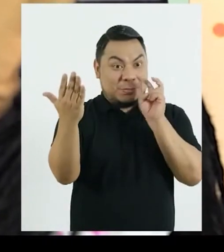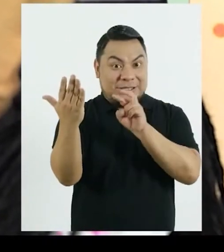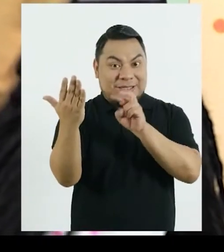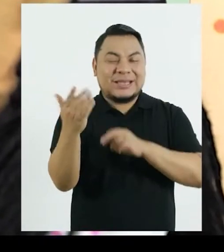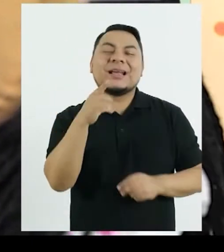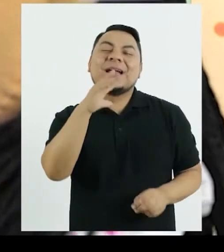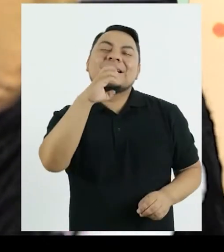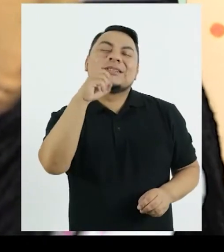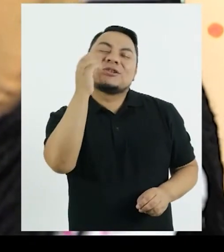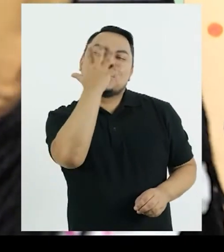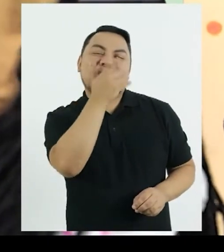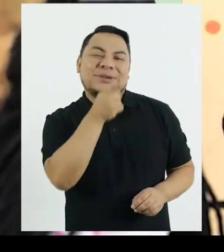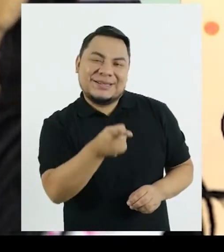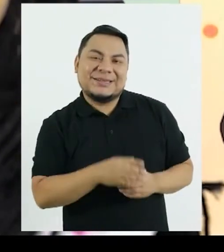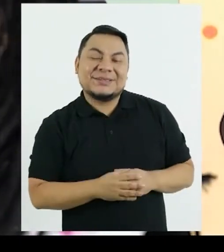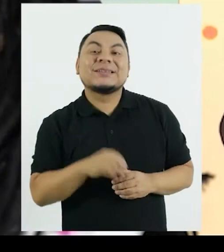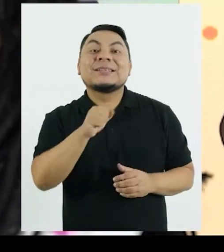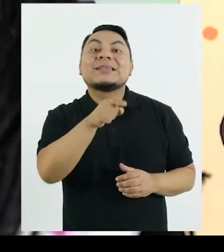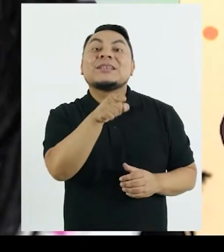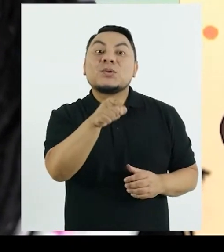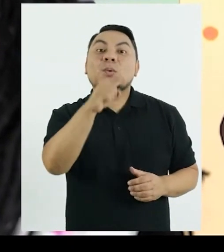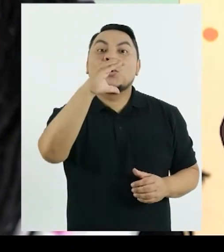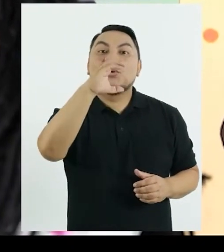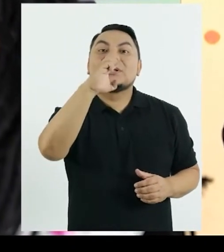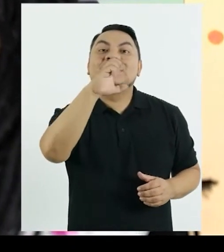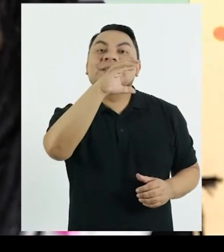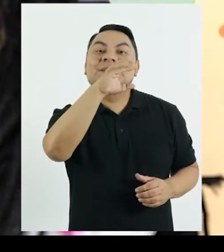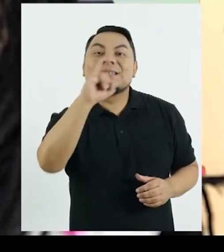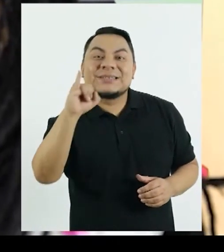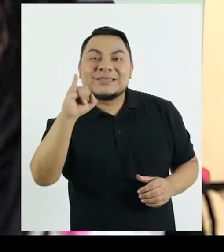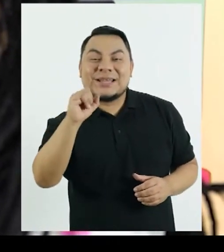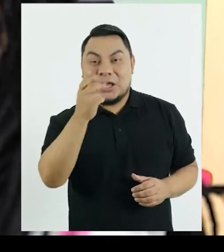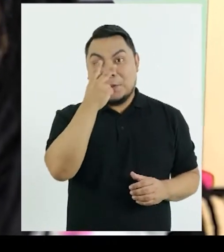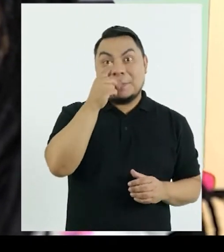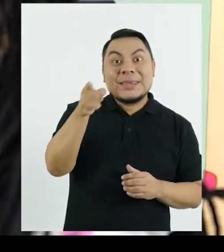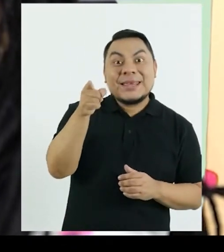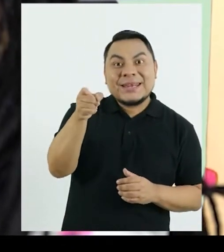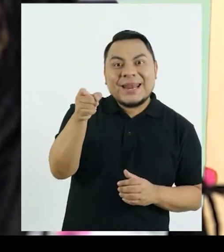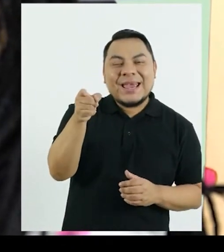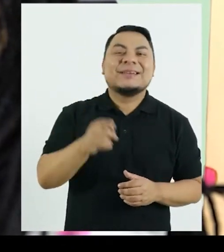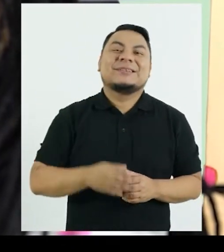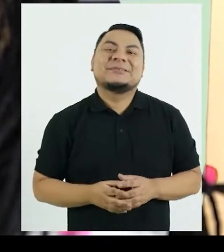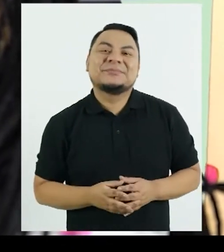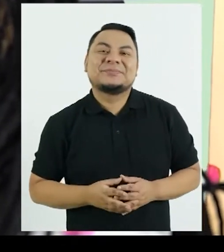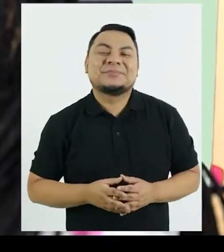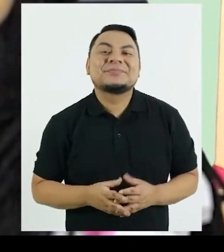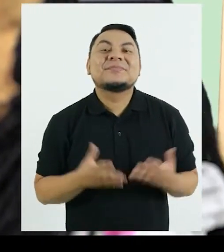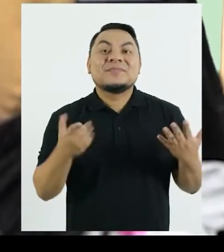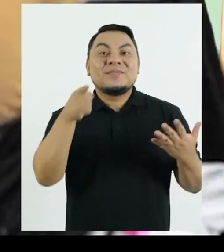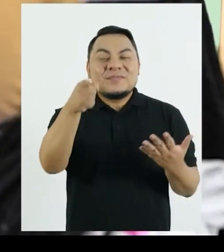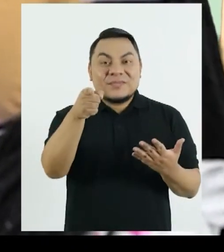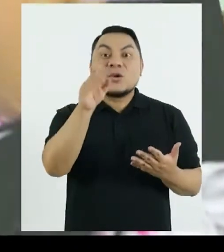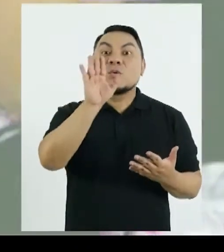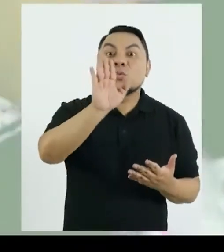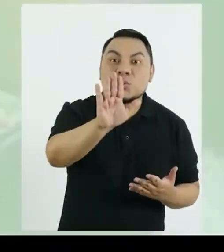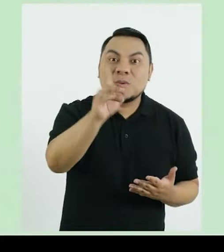Mira Ceci linda Vamos a ver Mira